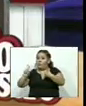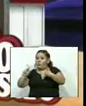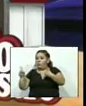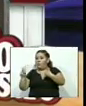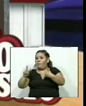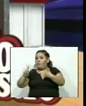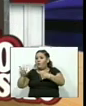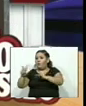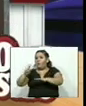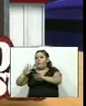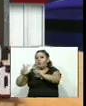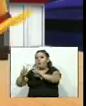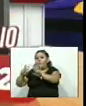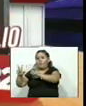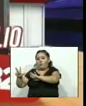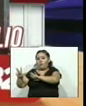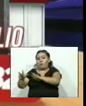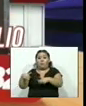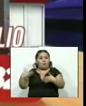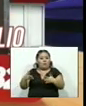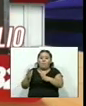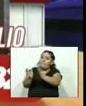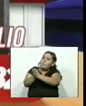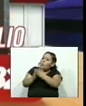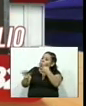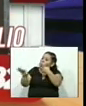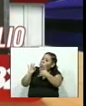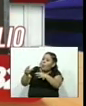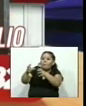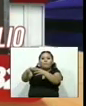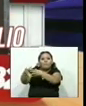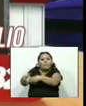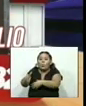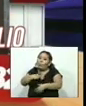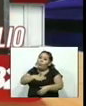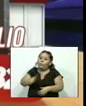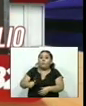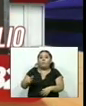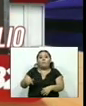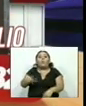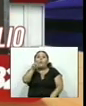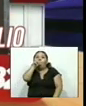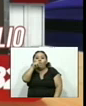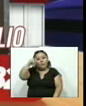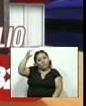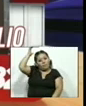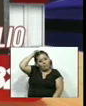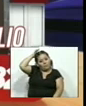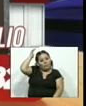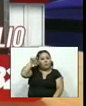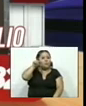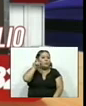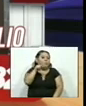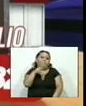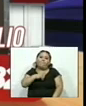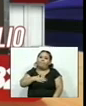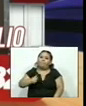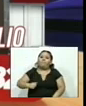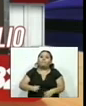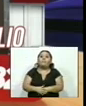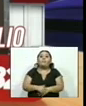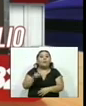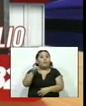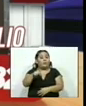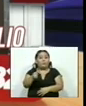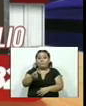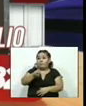21 28 28 y pedir el menú que más le guste pollo campestre el pollo como a ti te gusta